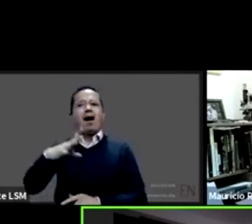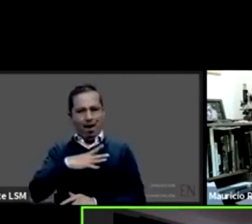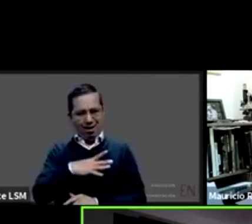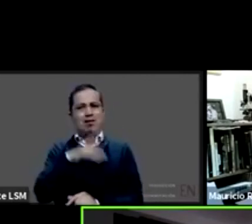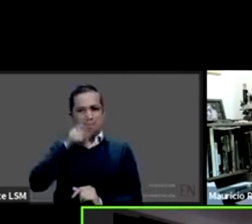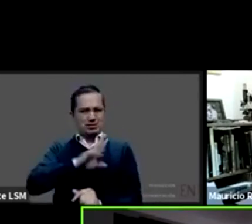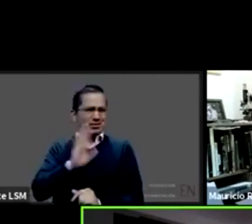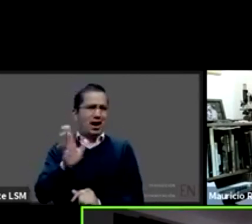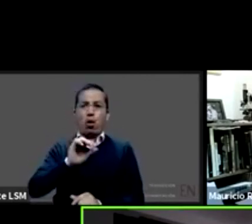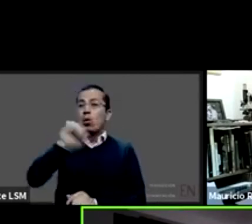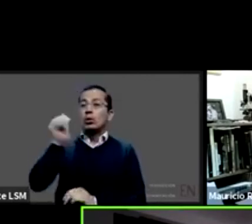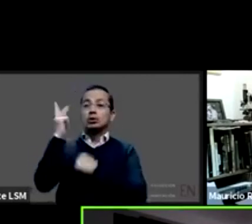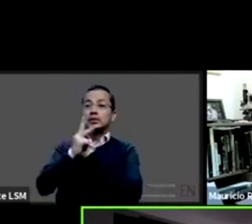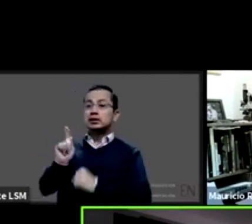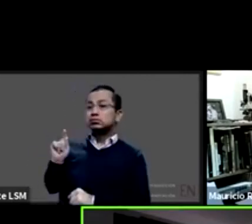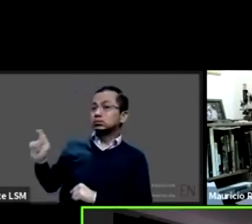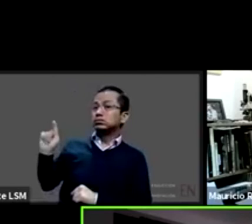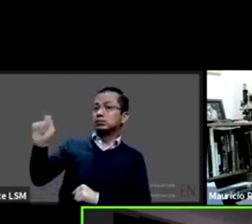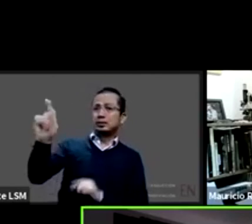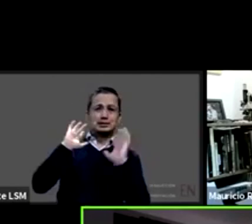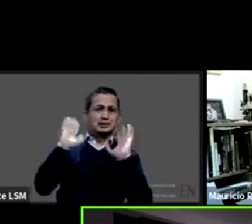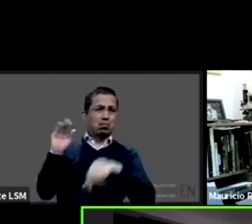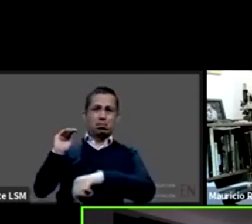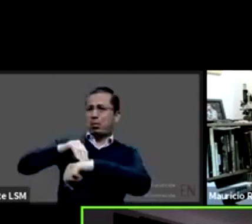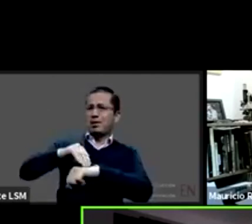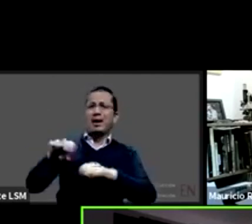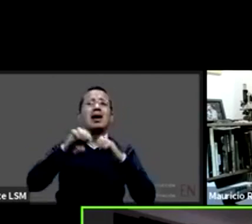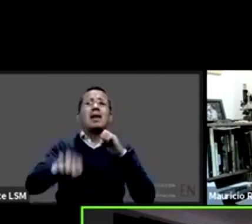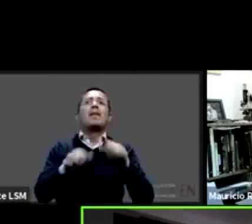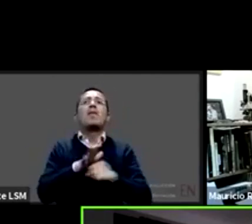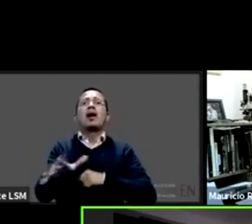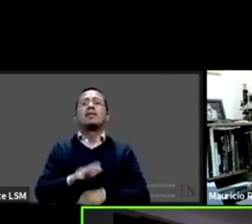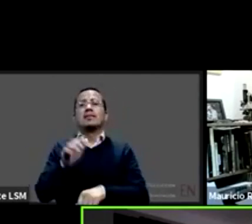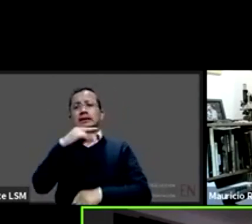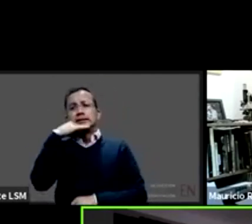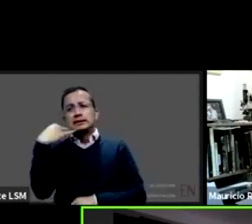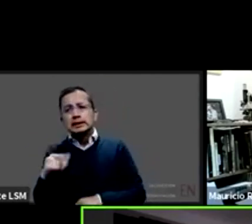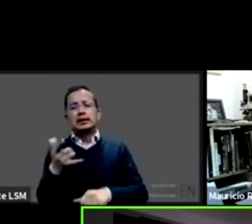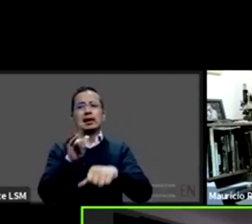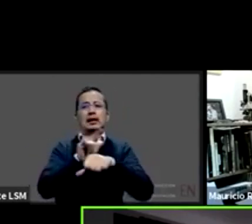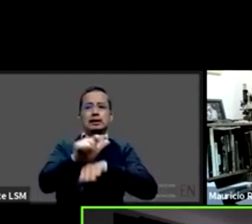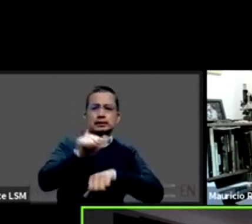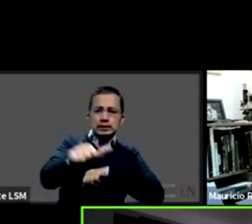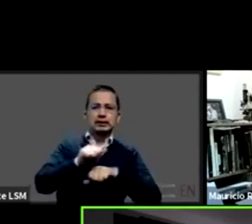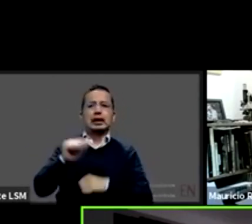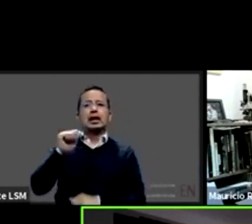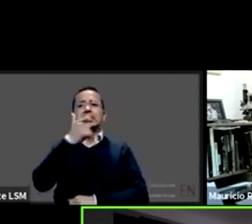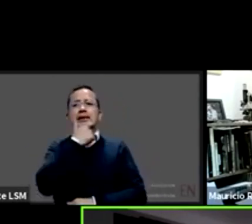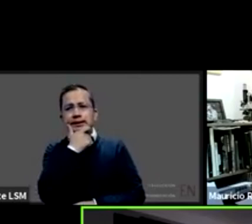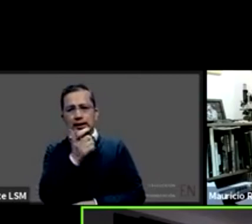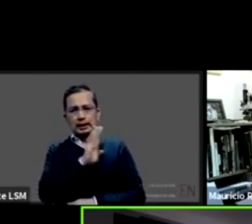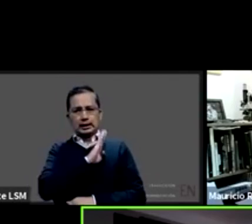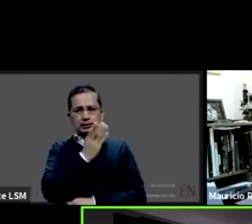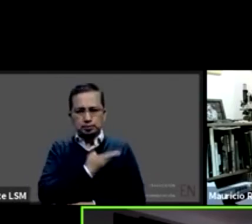que ya lo están implementando de manera real como es Argentina Chile Inglaterra España en Estados Unidos pues algunos